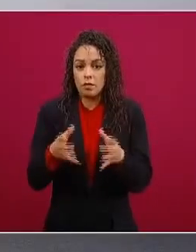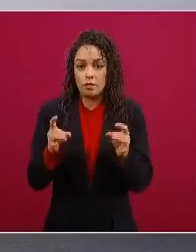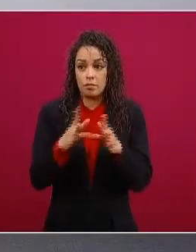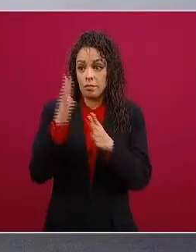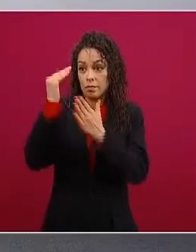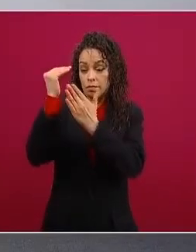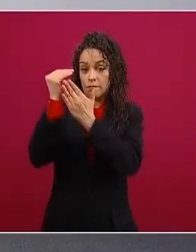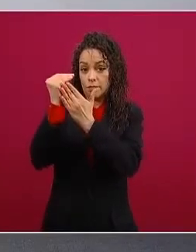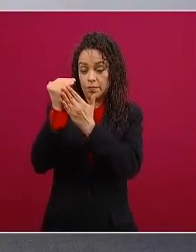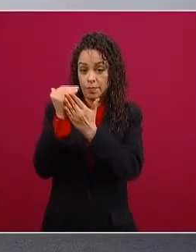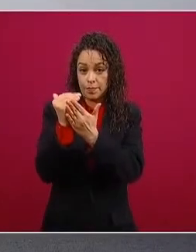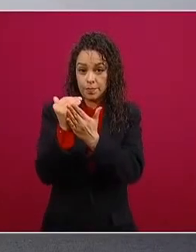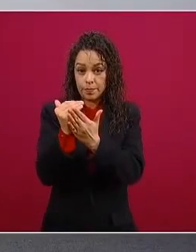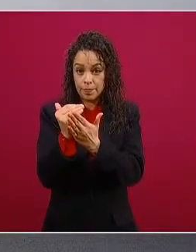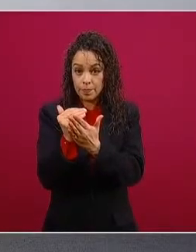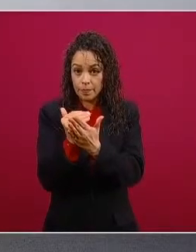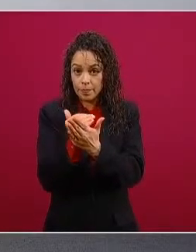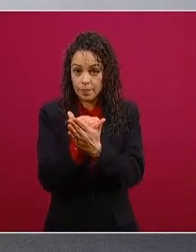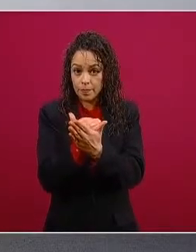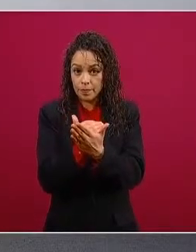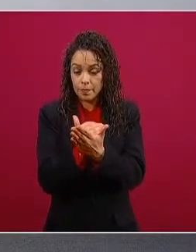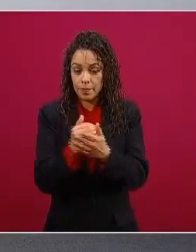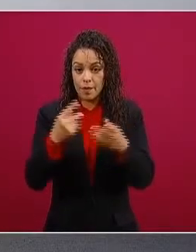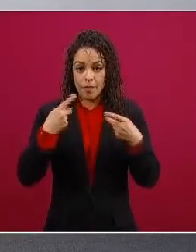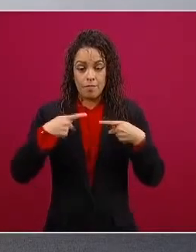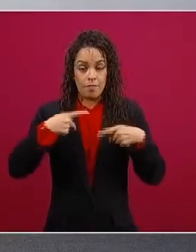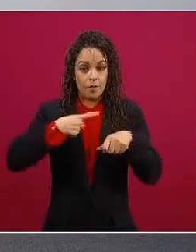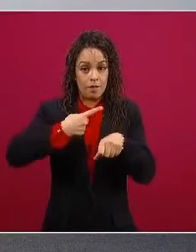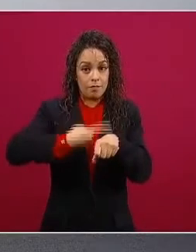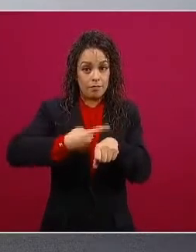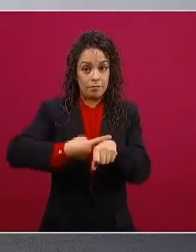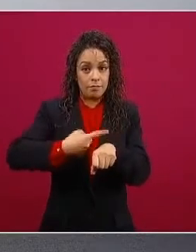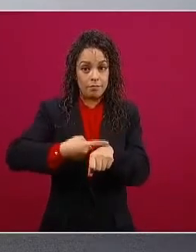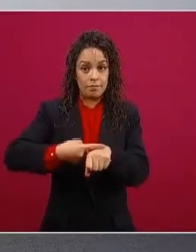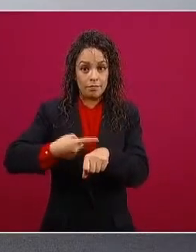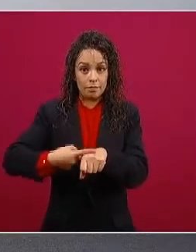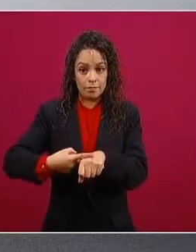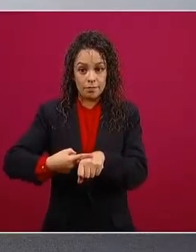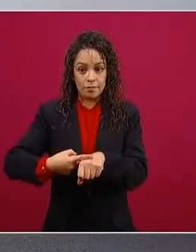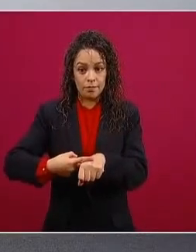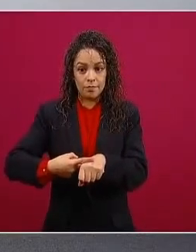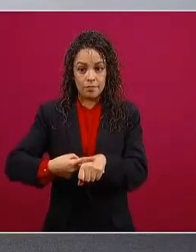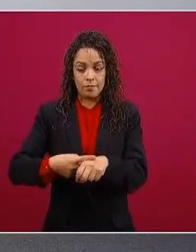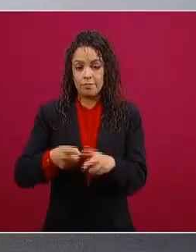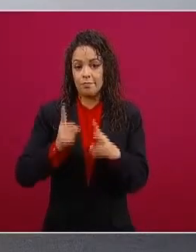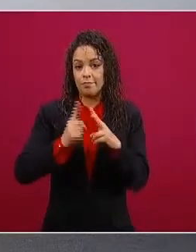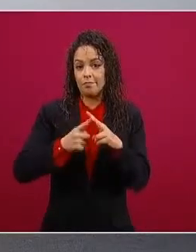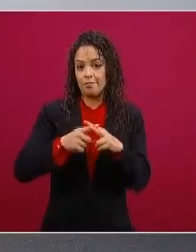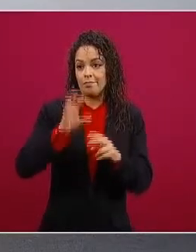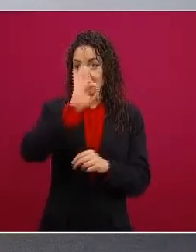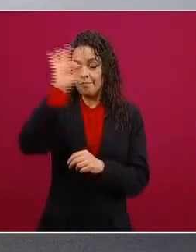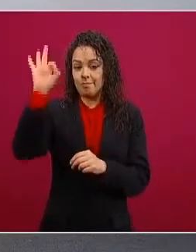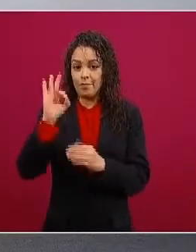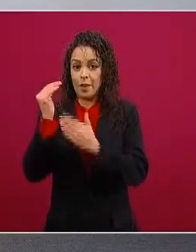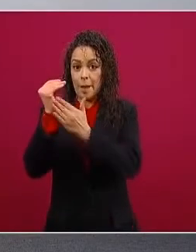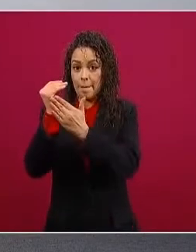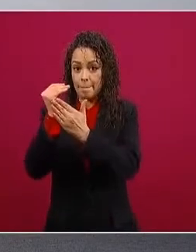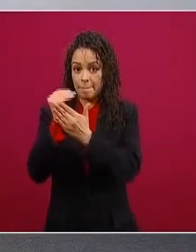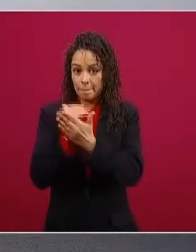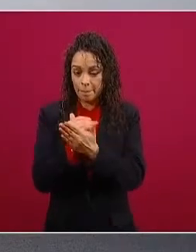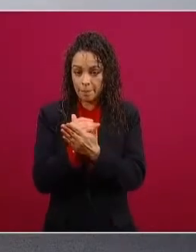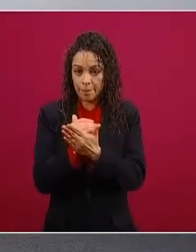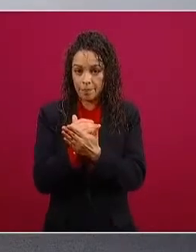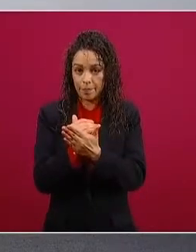de enfermos o el porcentaje de enfermos o decline